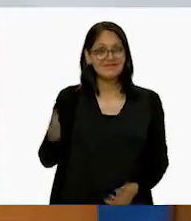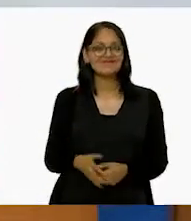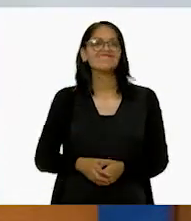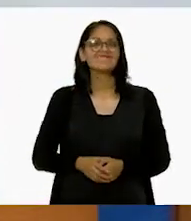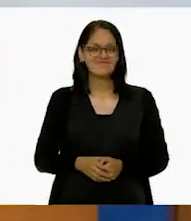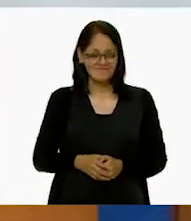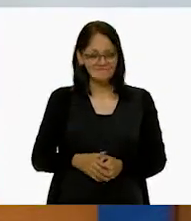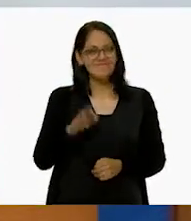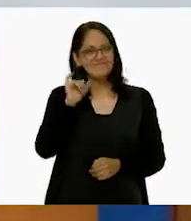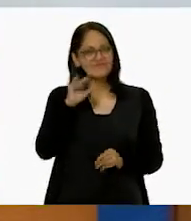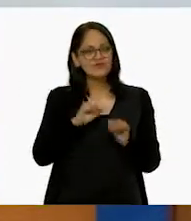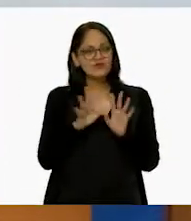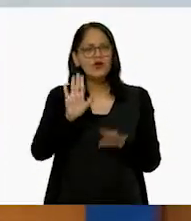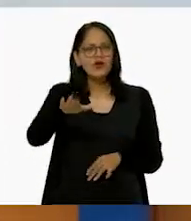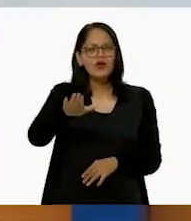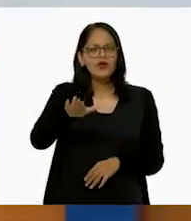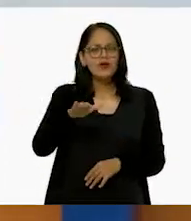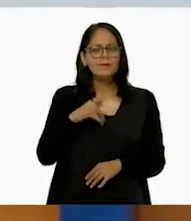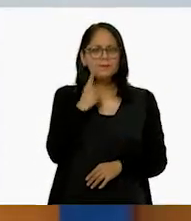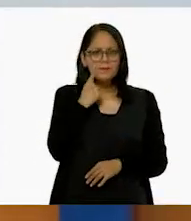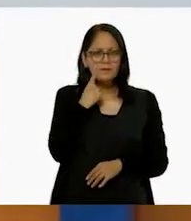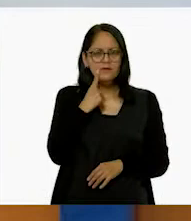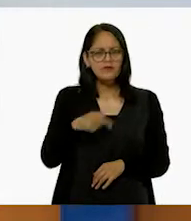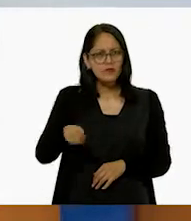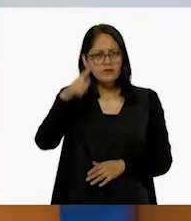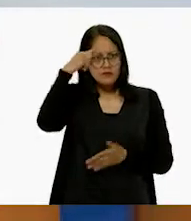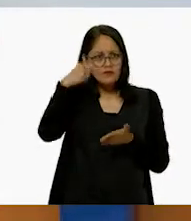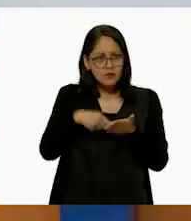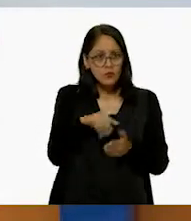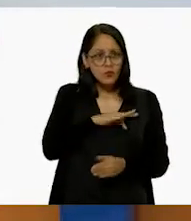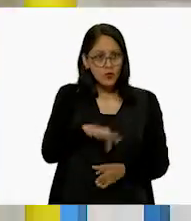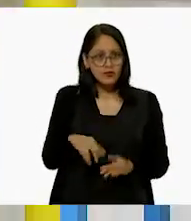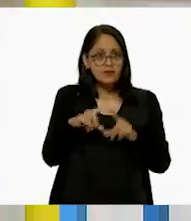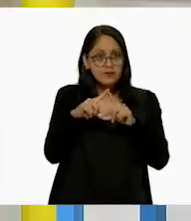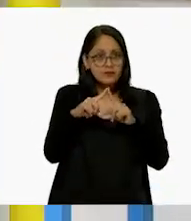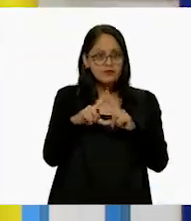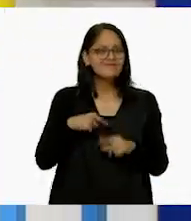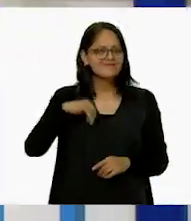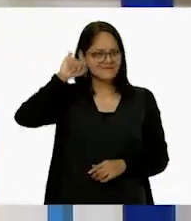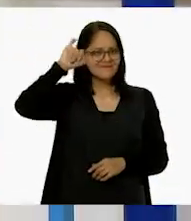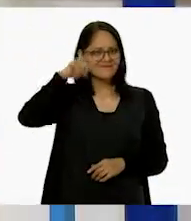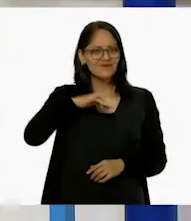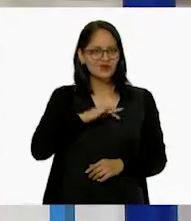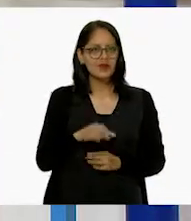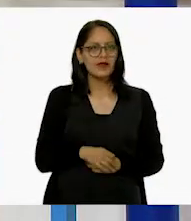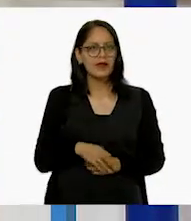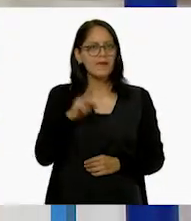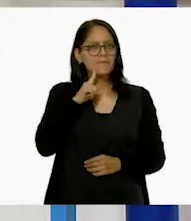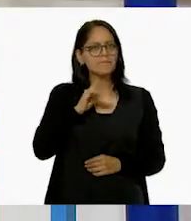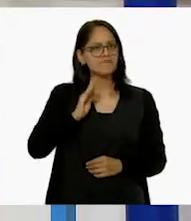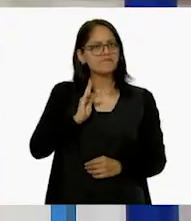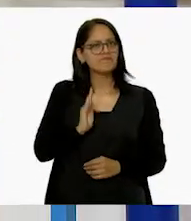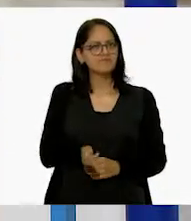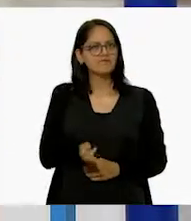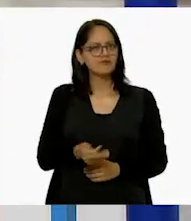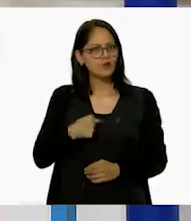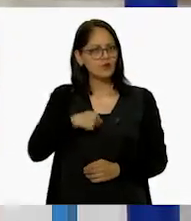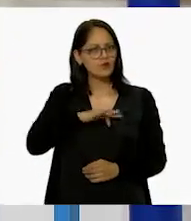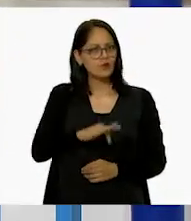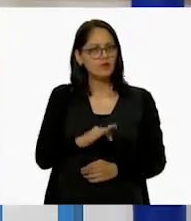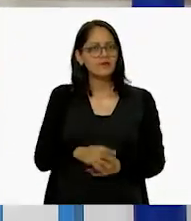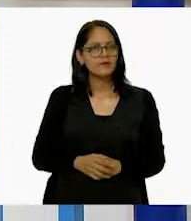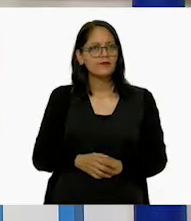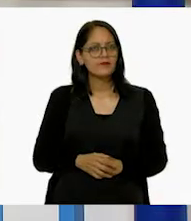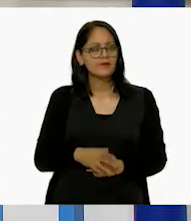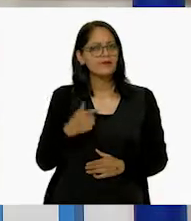¡Claro! Oye, Pepe, ¿y crees que puedas hacerlo? ¡Sí! A ver, acepto el reto y con mucho